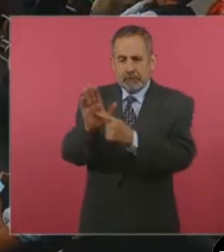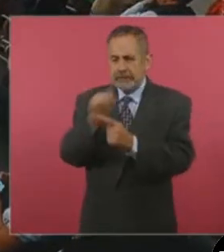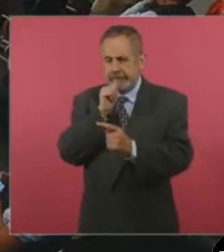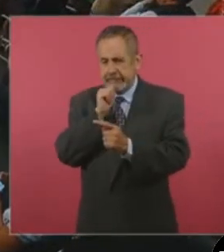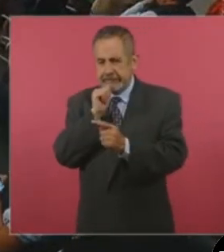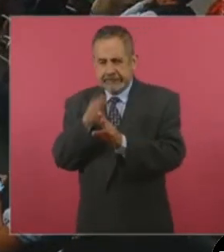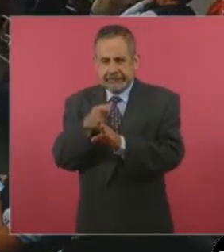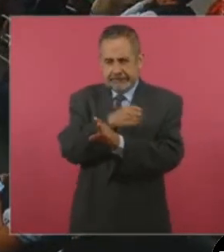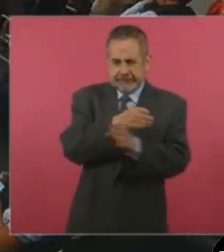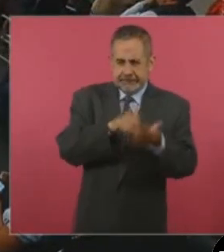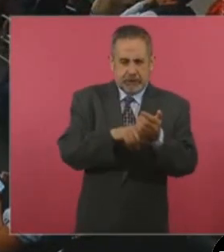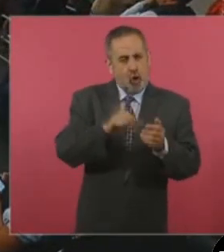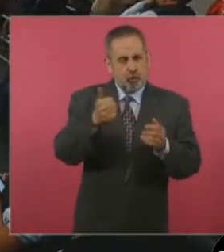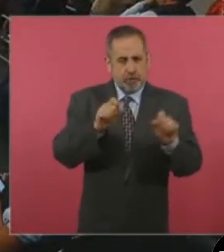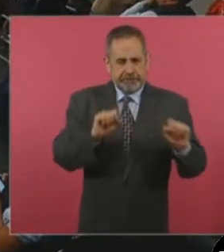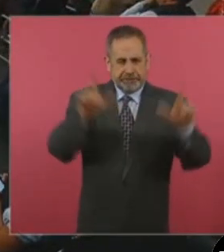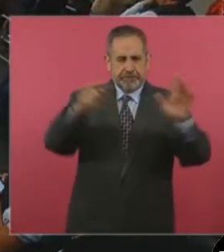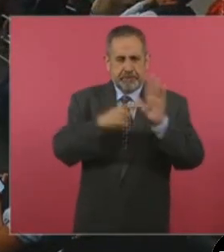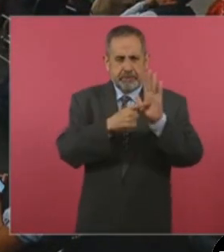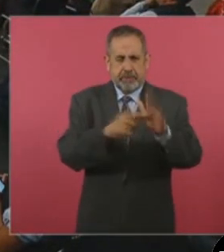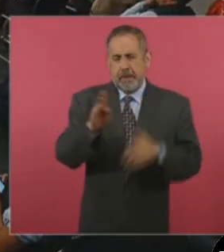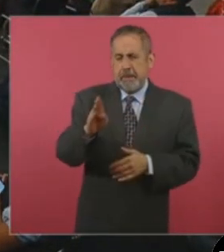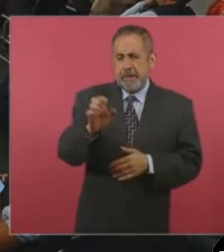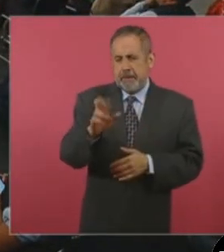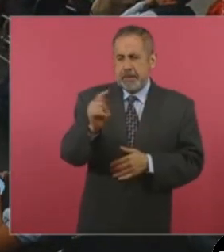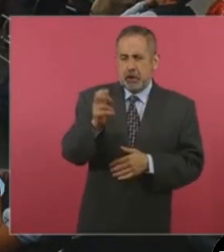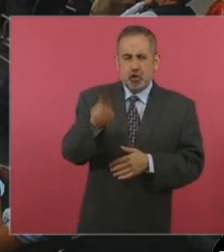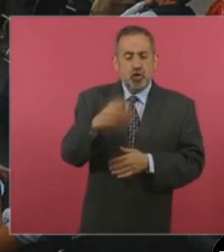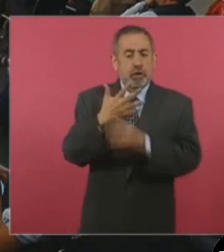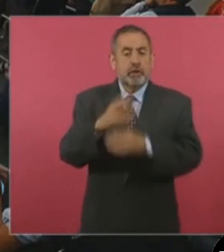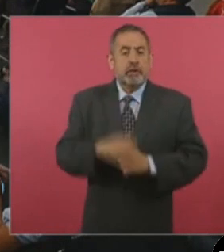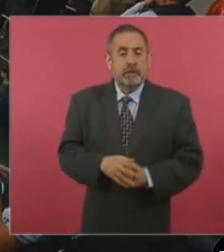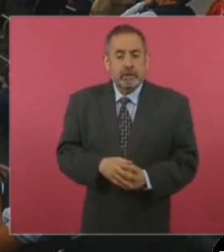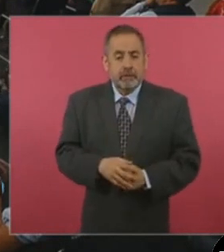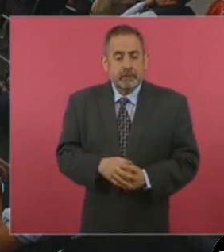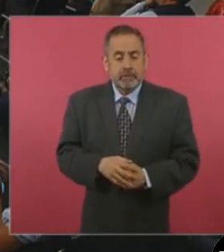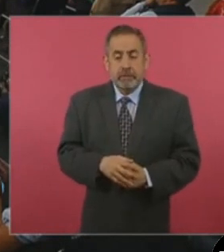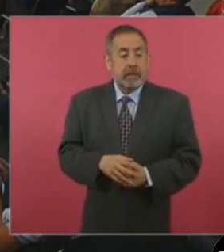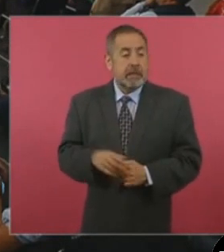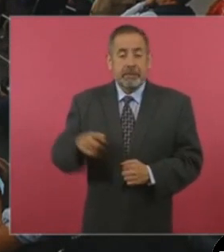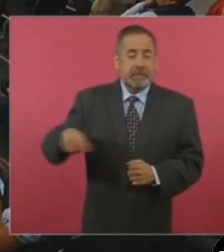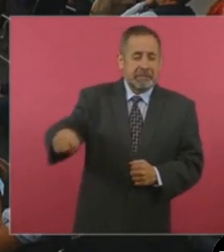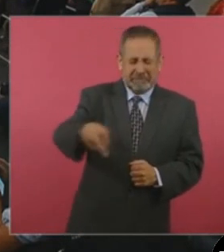Fíjense lo que dice, Bertrand Bretz, el peor analfabeto